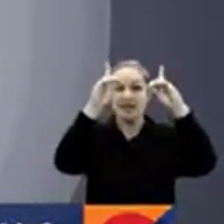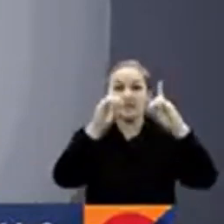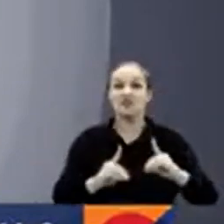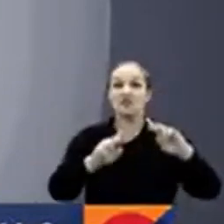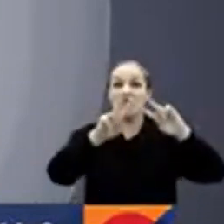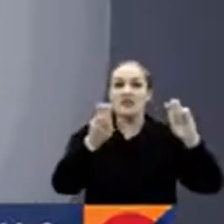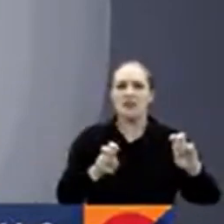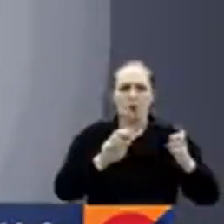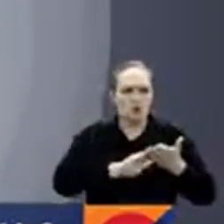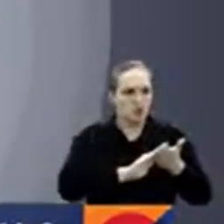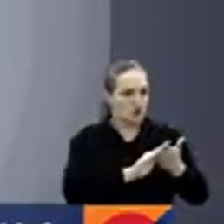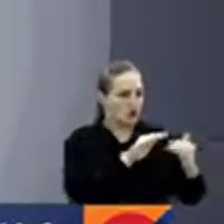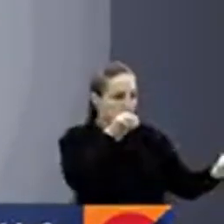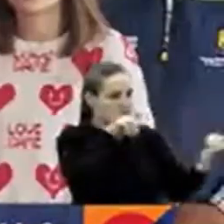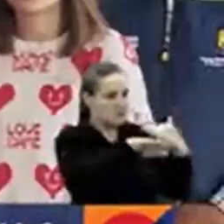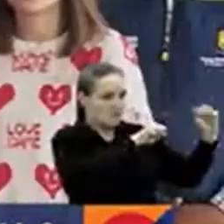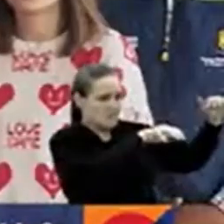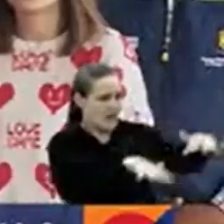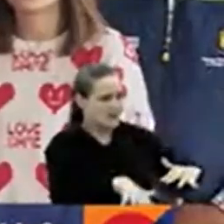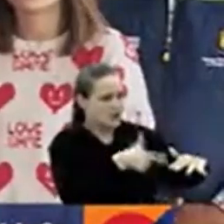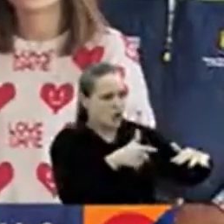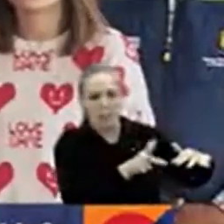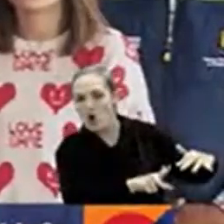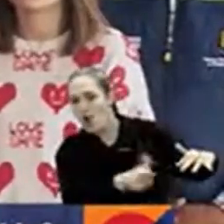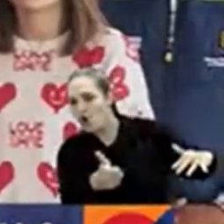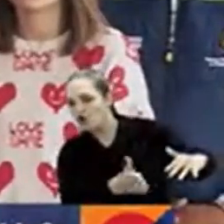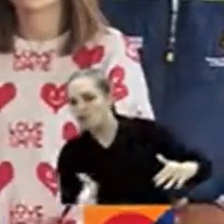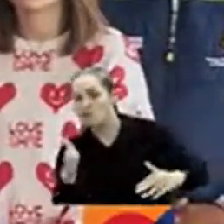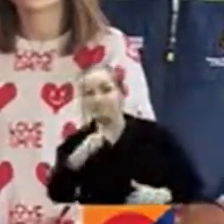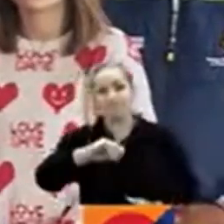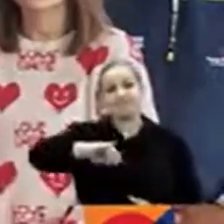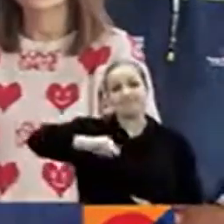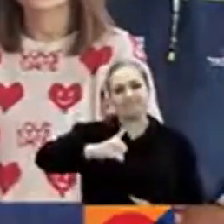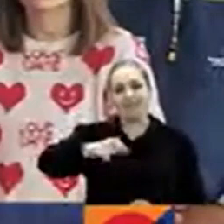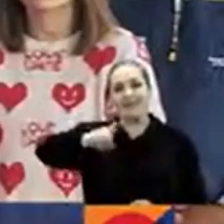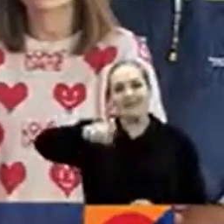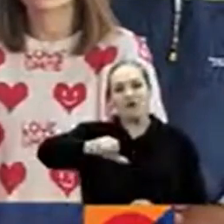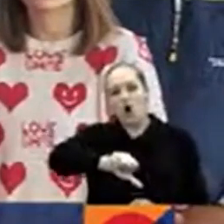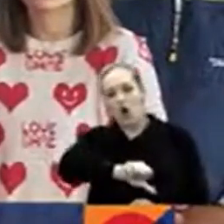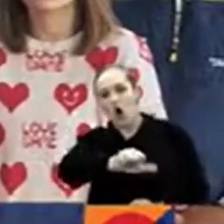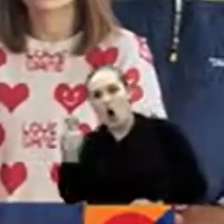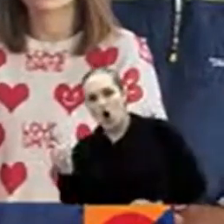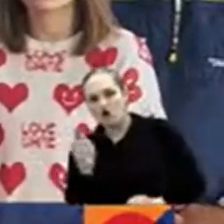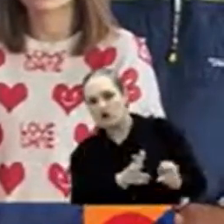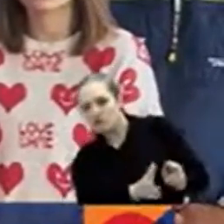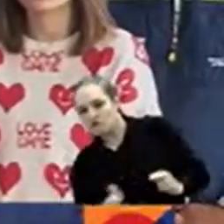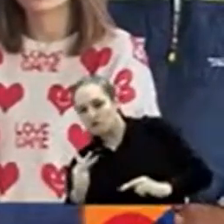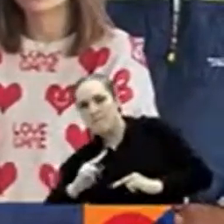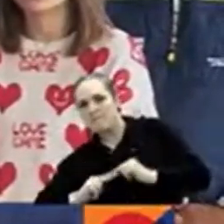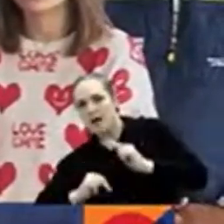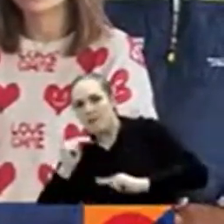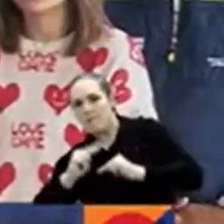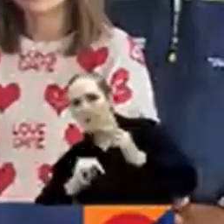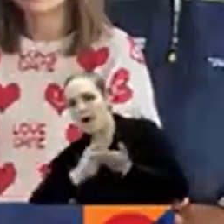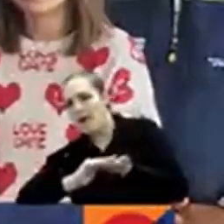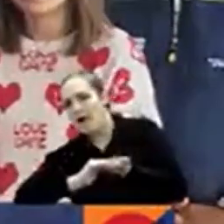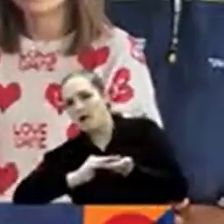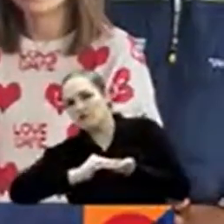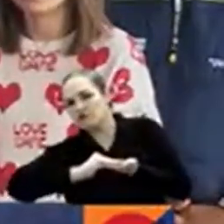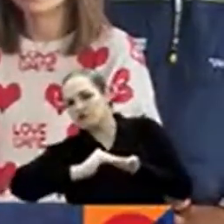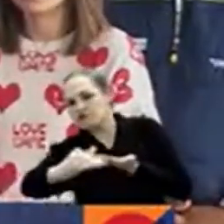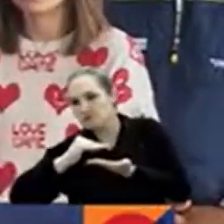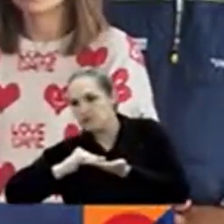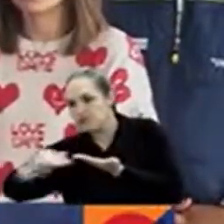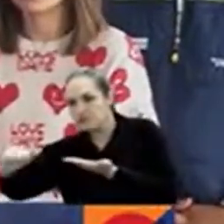las soluciones a corto plazo. Implica abrir unas vías alternativas, están en plena construcción, consideramos